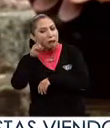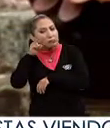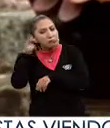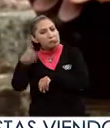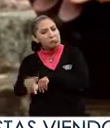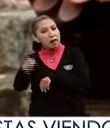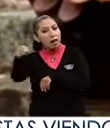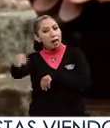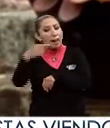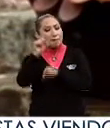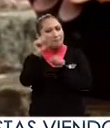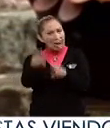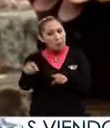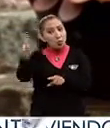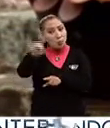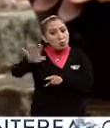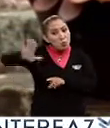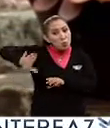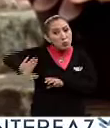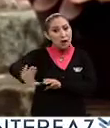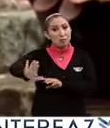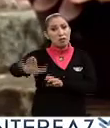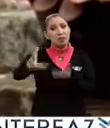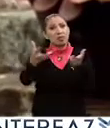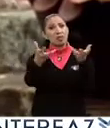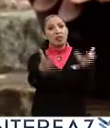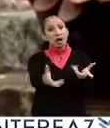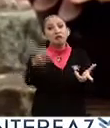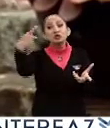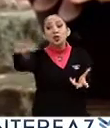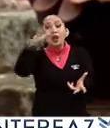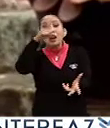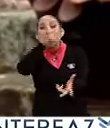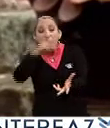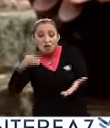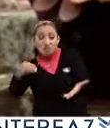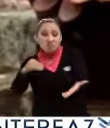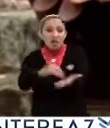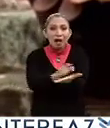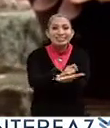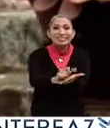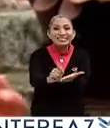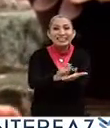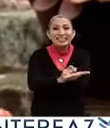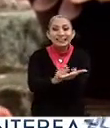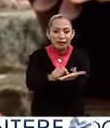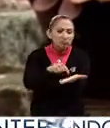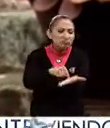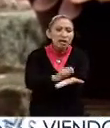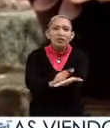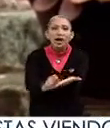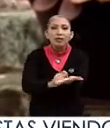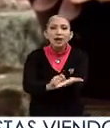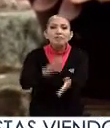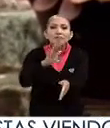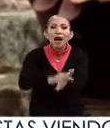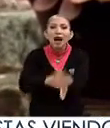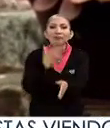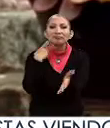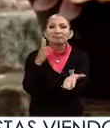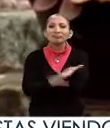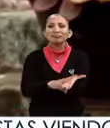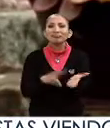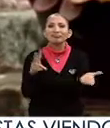notamos que los mismos pueblos desean que su lengua sea escrita, porque la escritura es muy bien